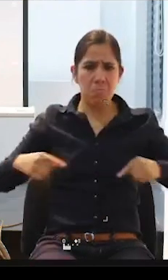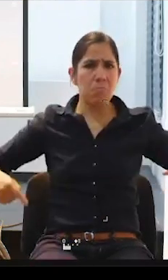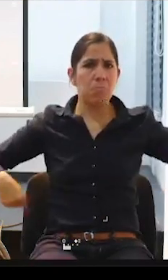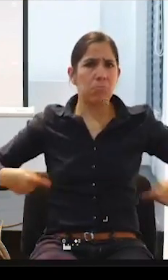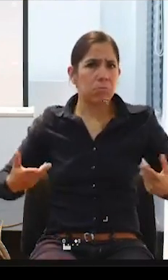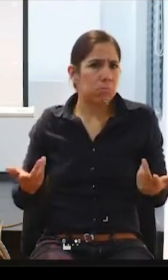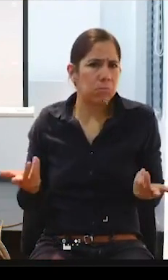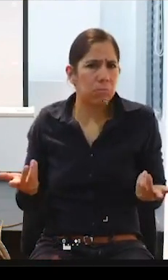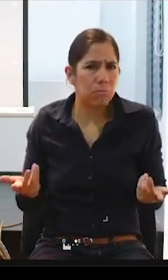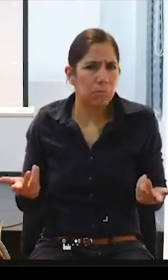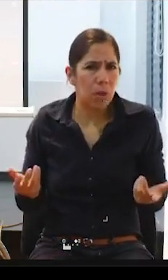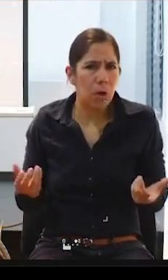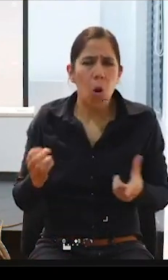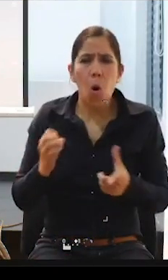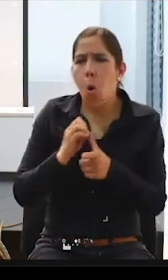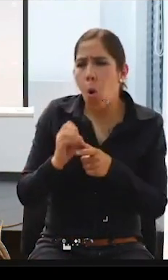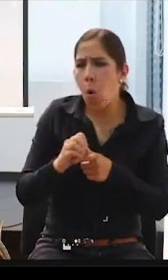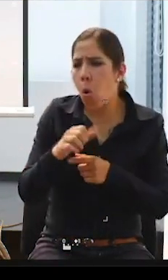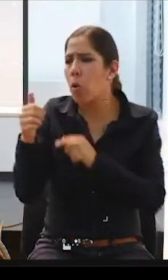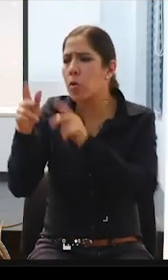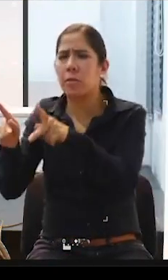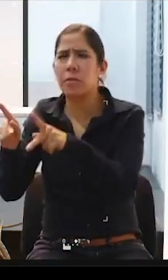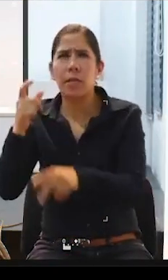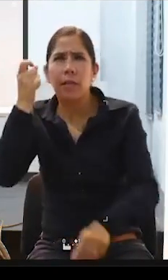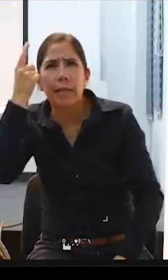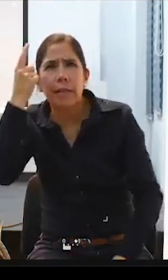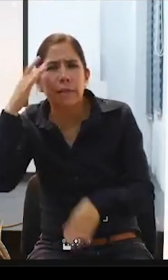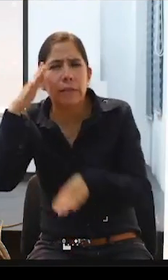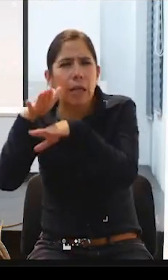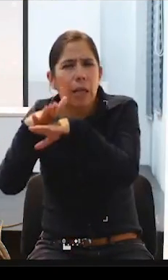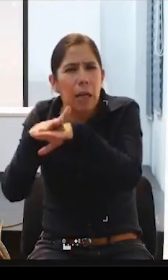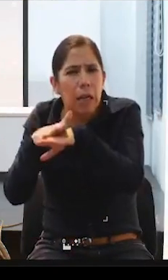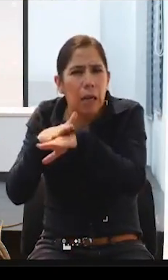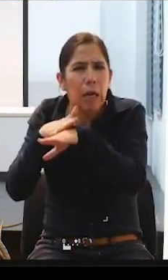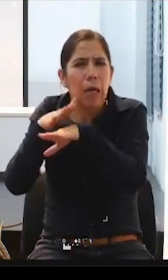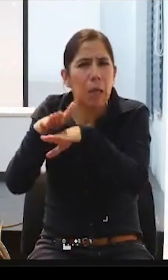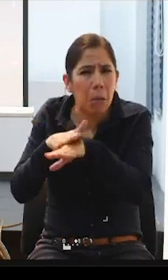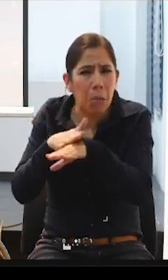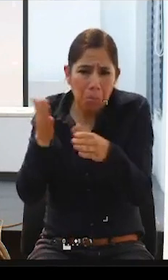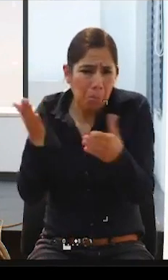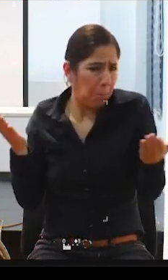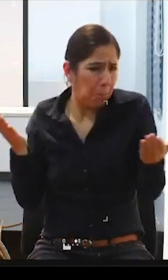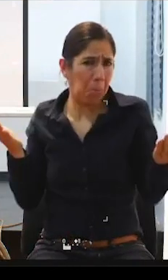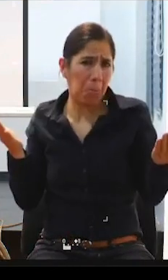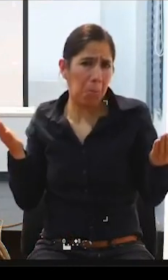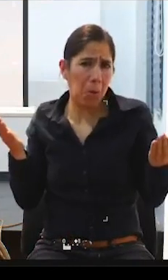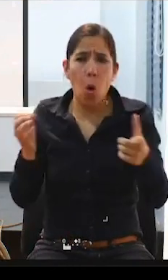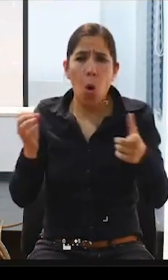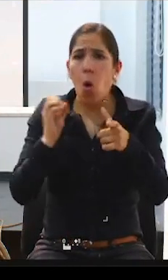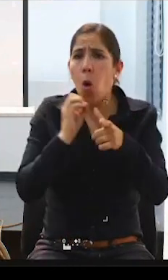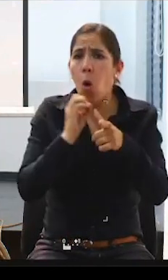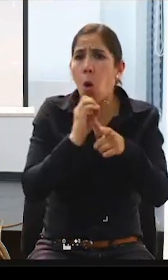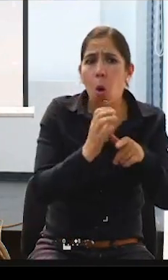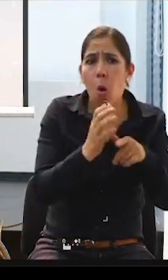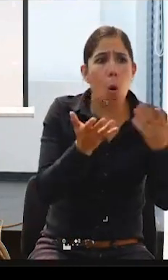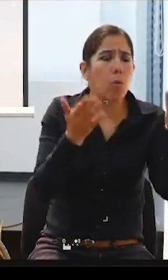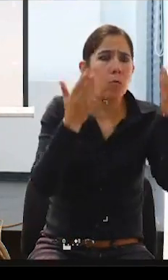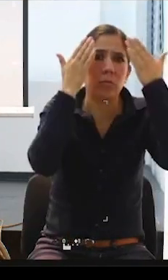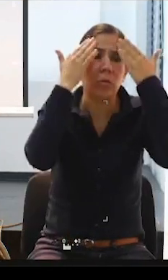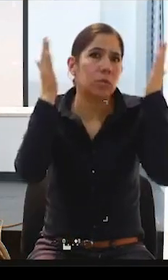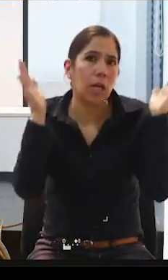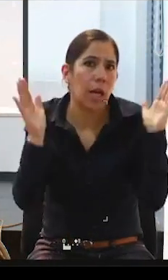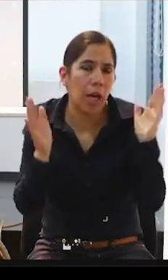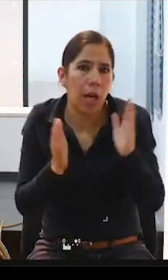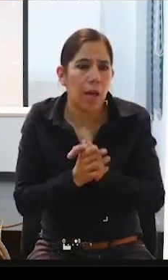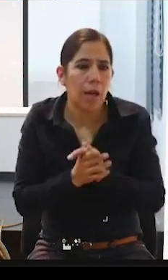tal vez nos cueste comprender, ¿verdad? de forma diferente o que tengamos, no sé, que se nos